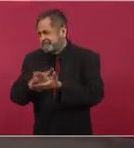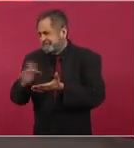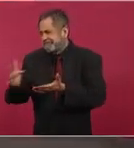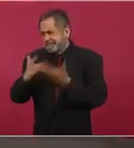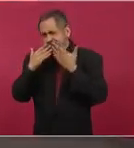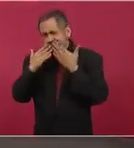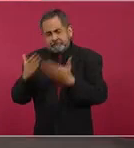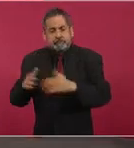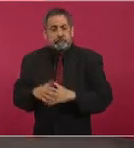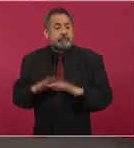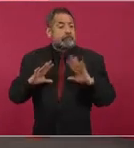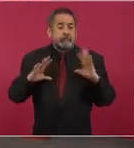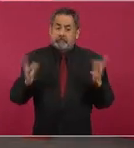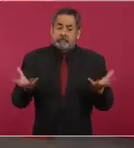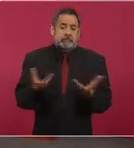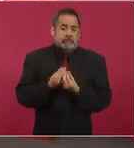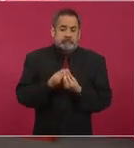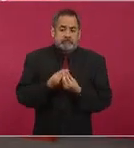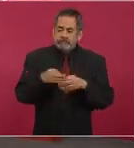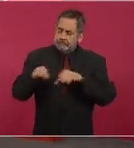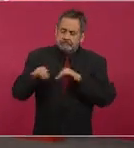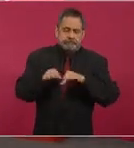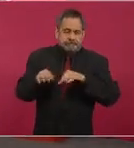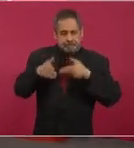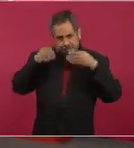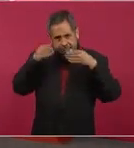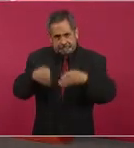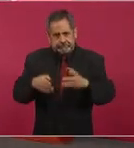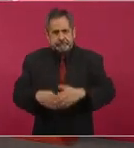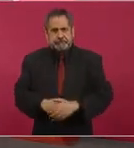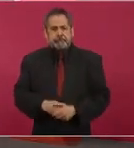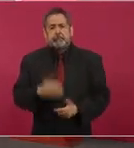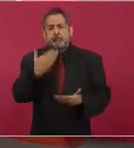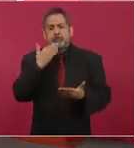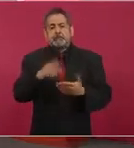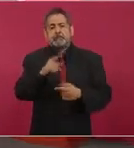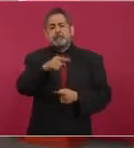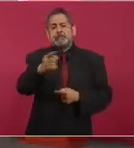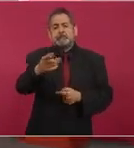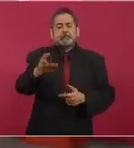juntos trabajando. Muy bien.